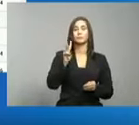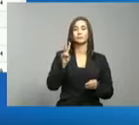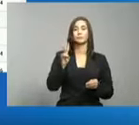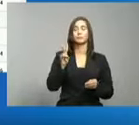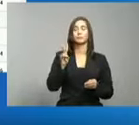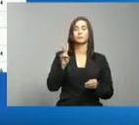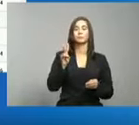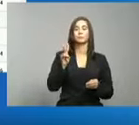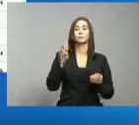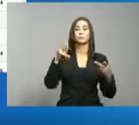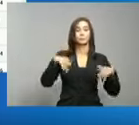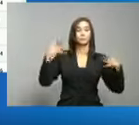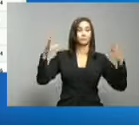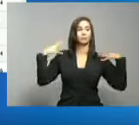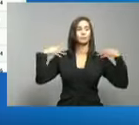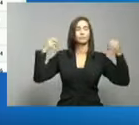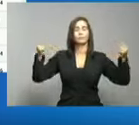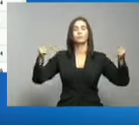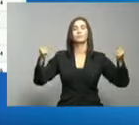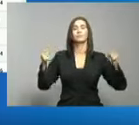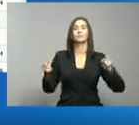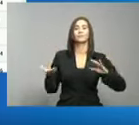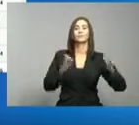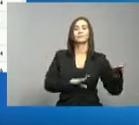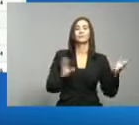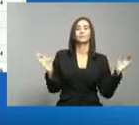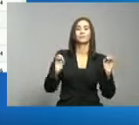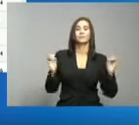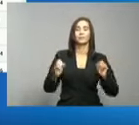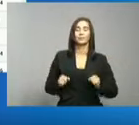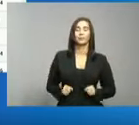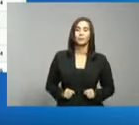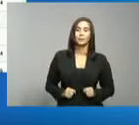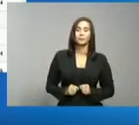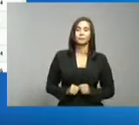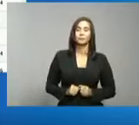recuperados, cero fallecimientos.